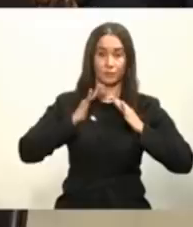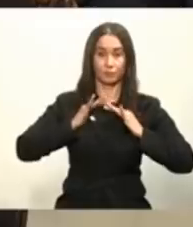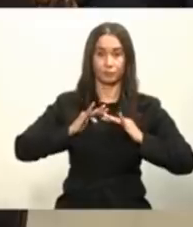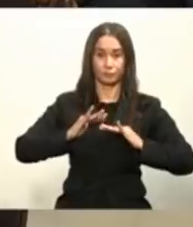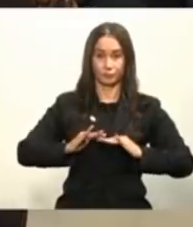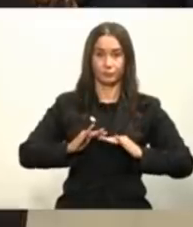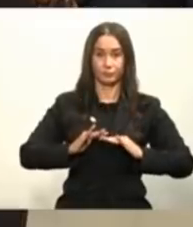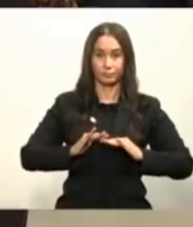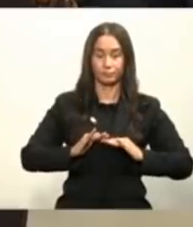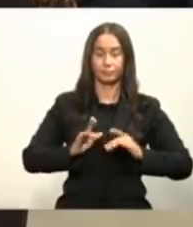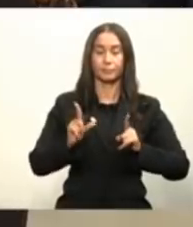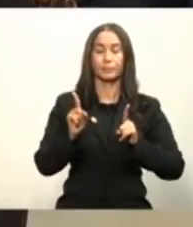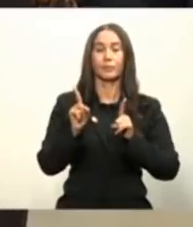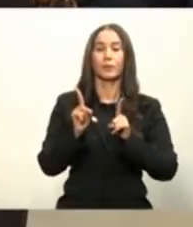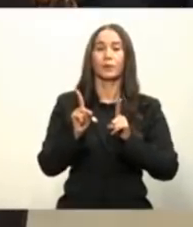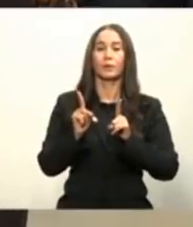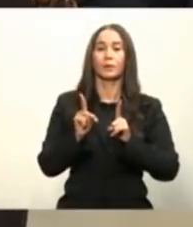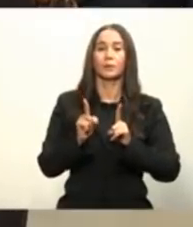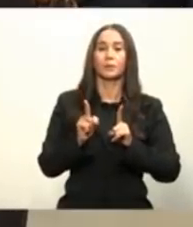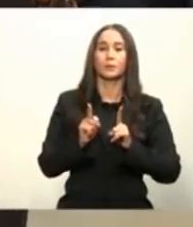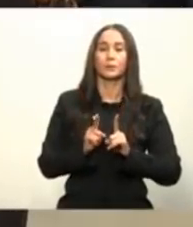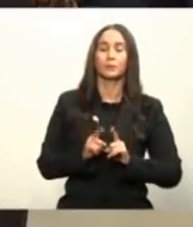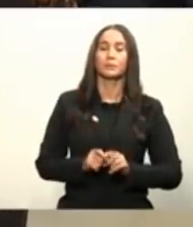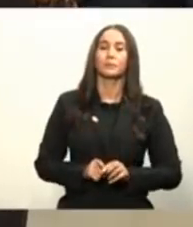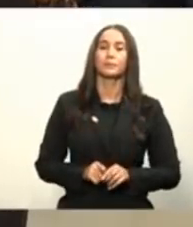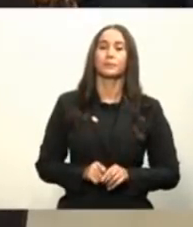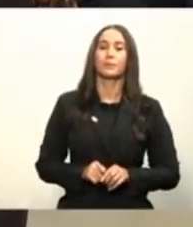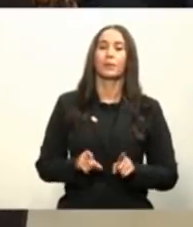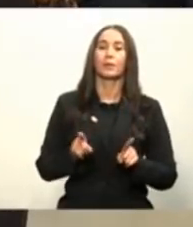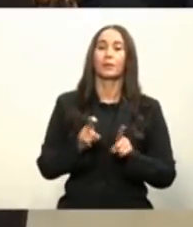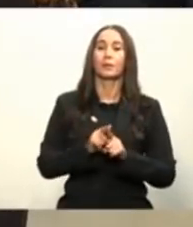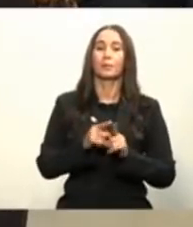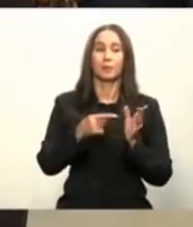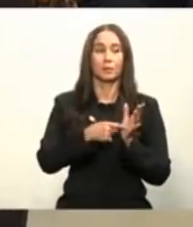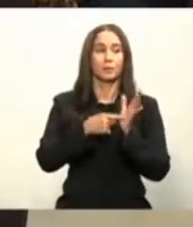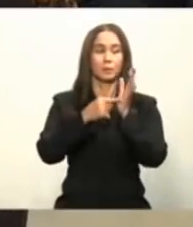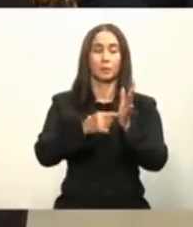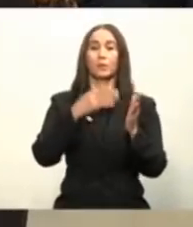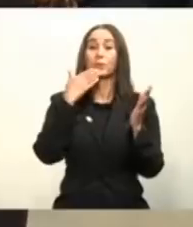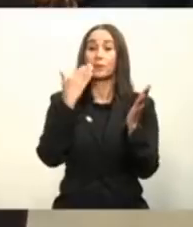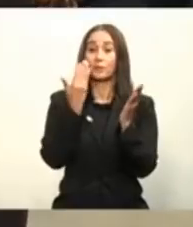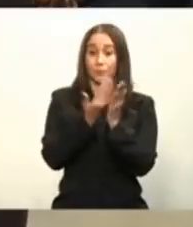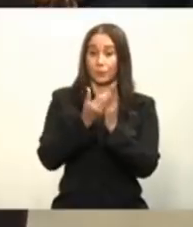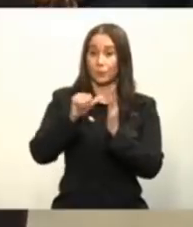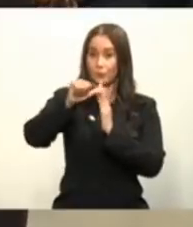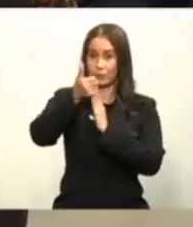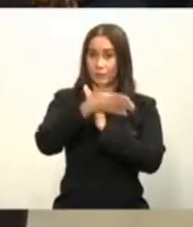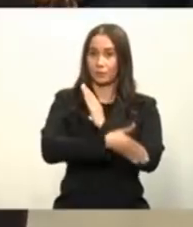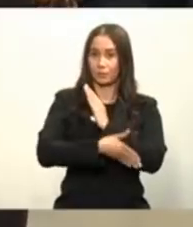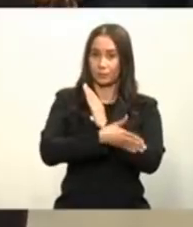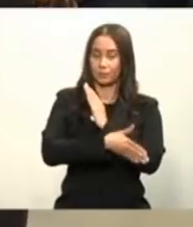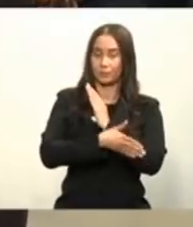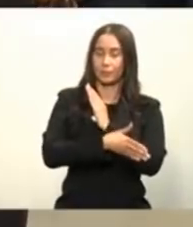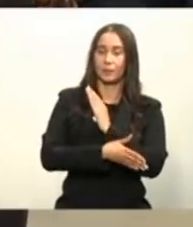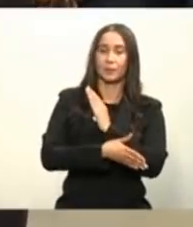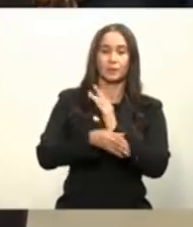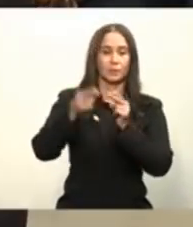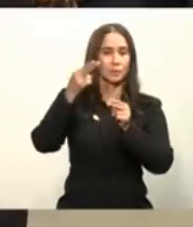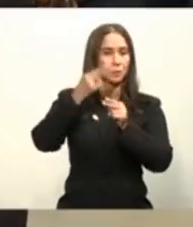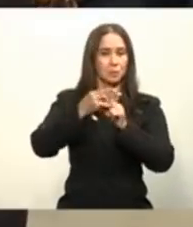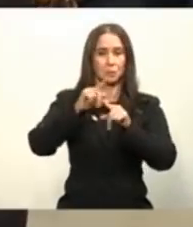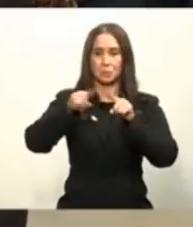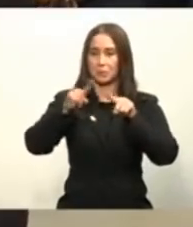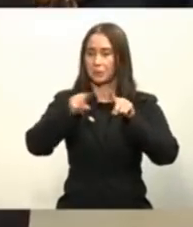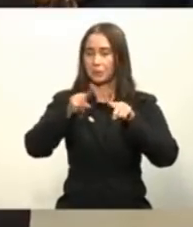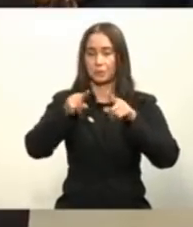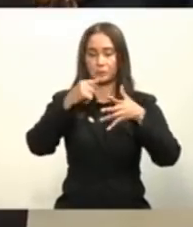y en gran parte pues tiene una enorme eficiencia que ha demostrado en otros países tanto la AstraZeneca como la